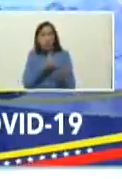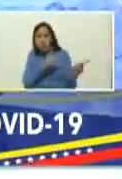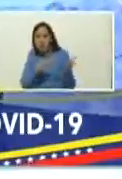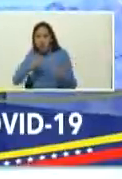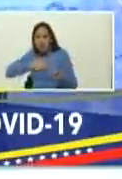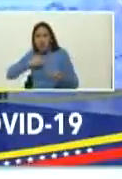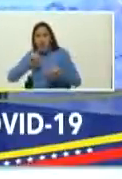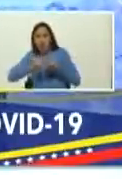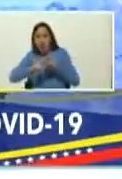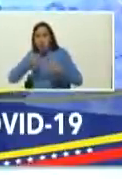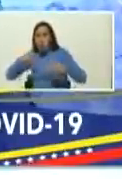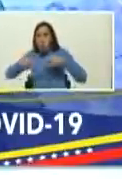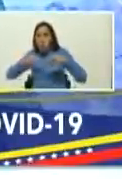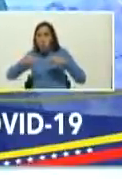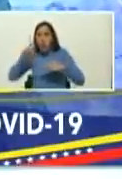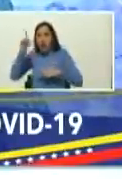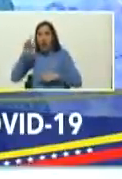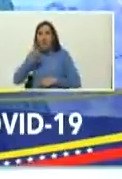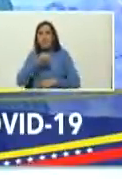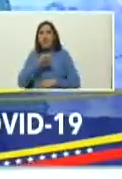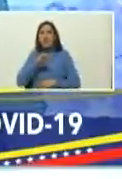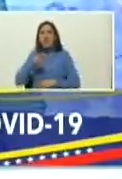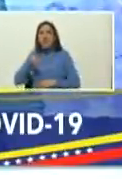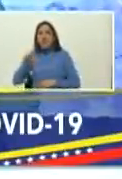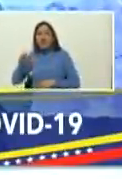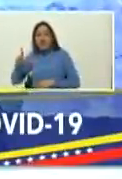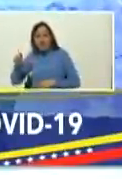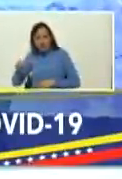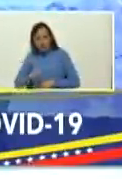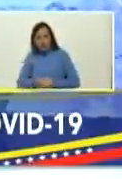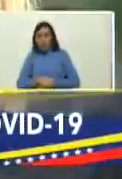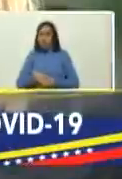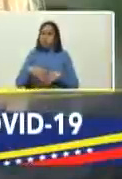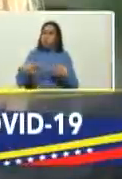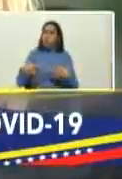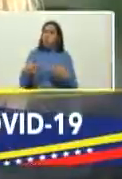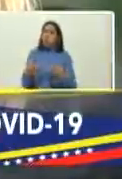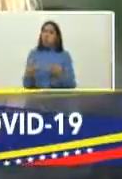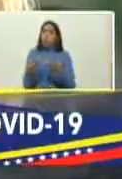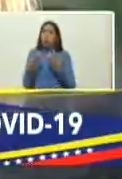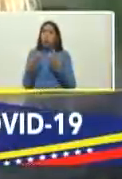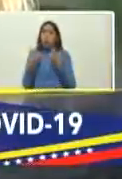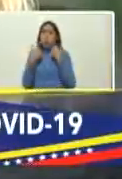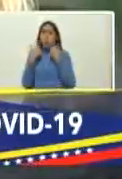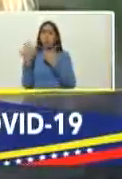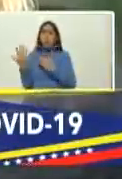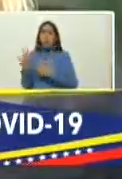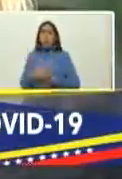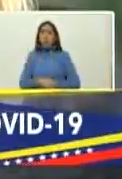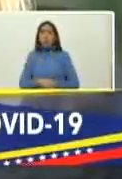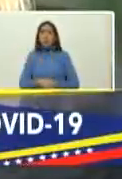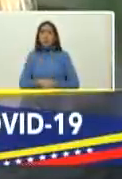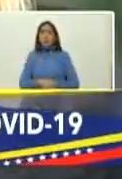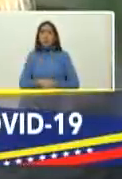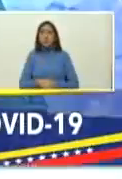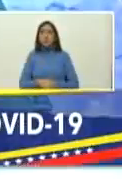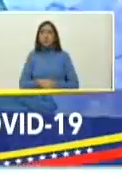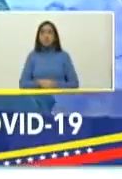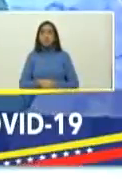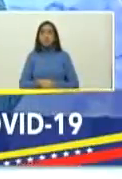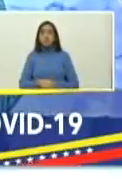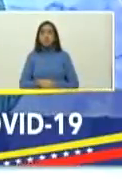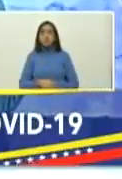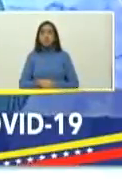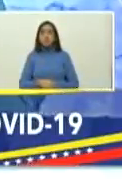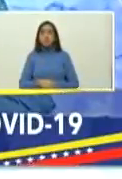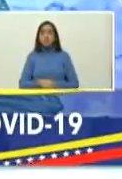a Chile en los restaurantes de las Mercedes eso está así full y